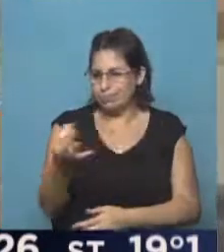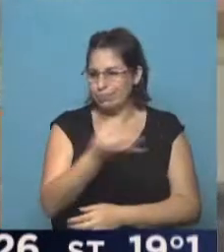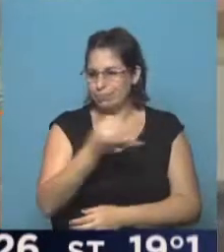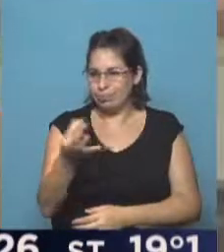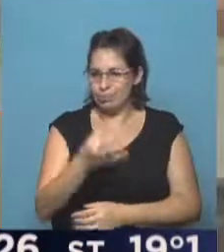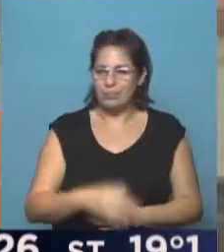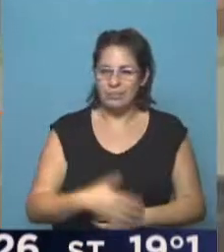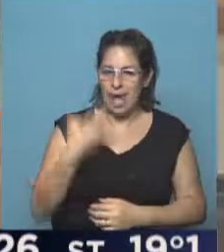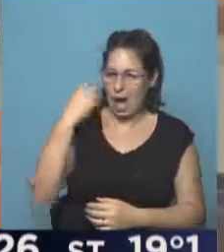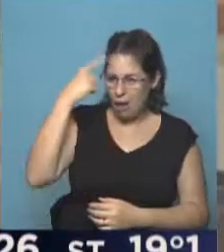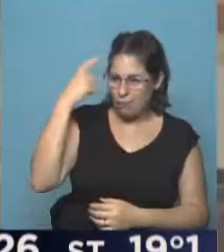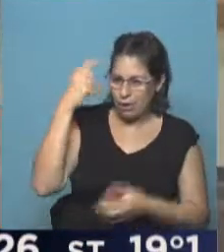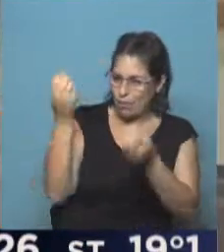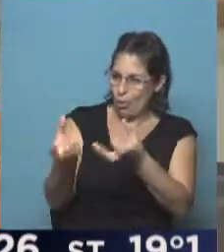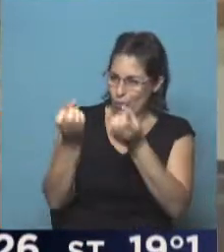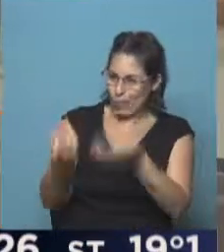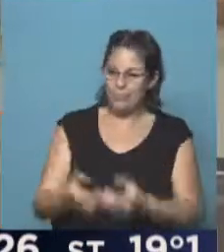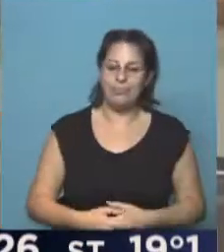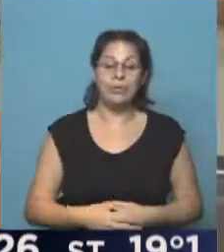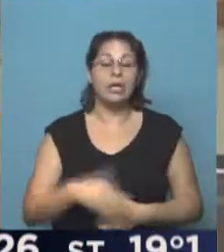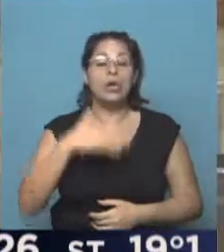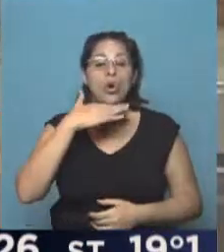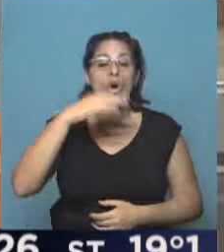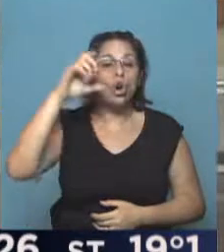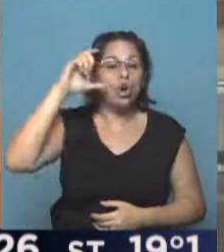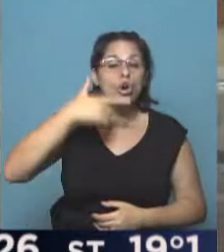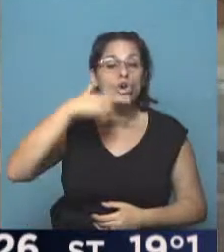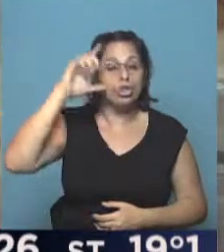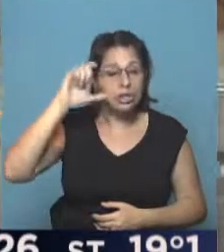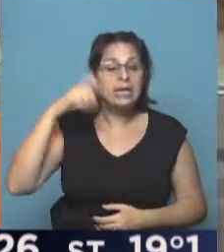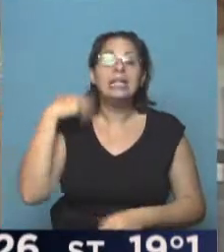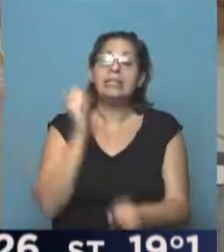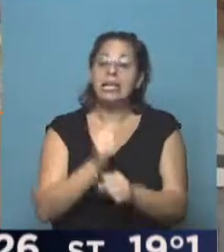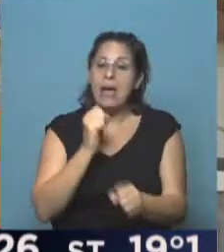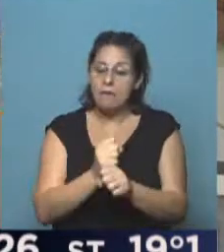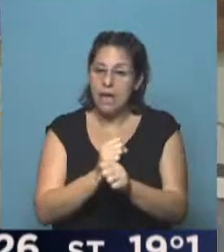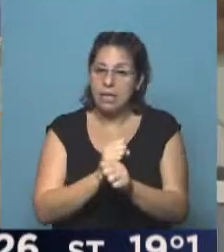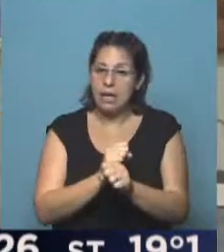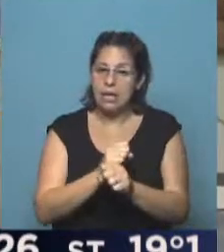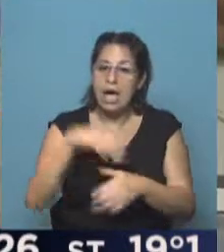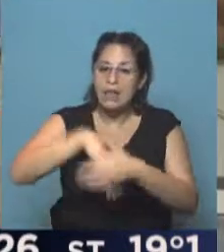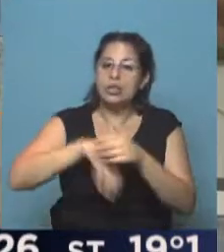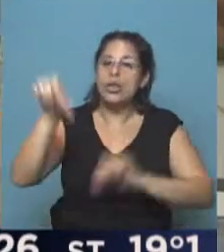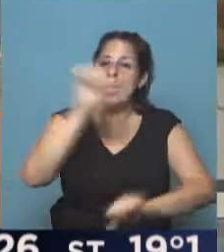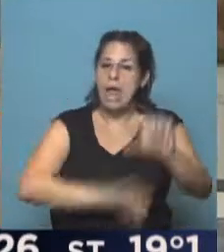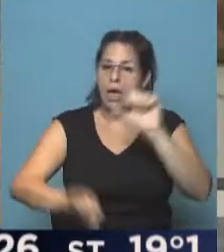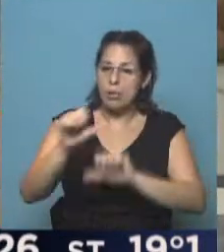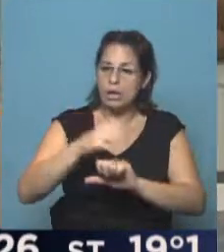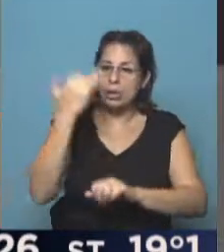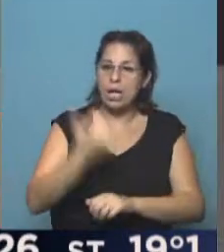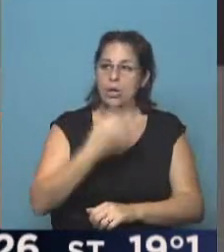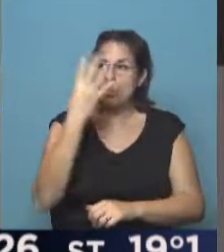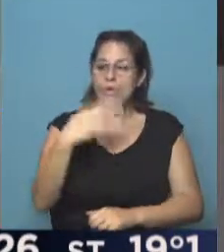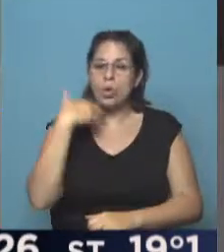exacto. Ya aprendiste. Muy bien, Mavi. Bueno, José es trabajador en relación de dependencia, trabaja en un laboratorio y tiene cuatro hijos.